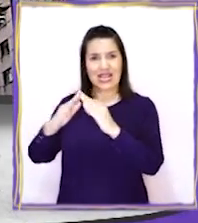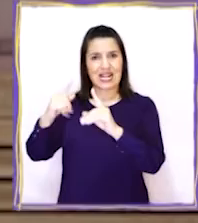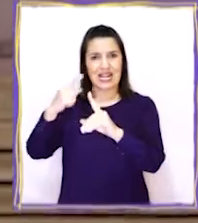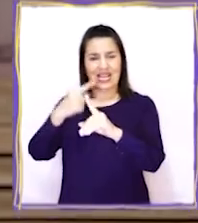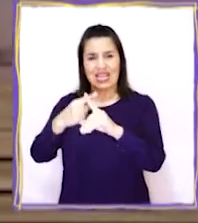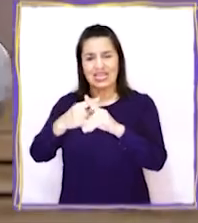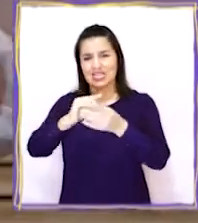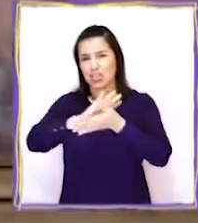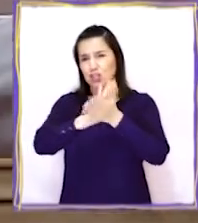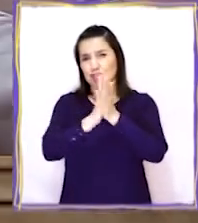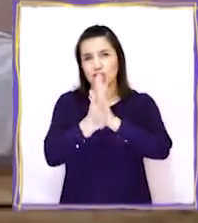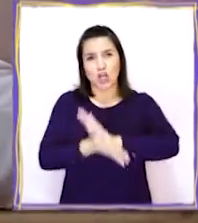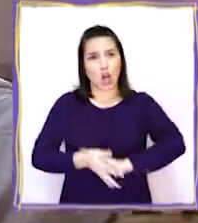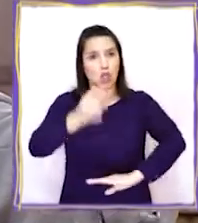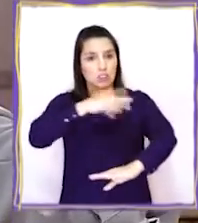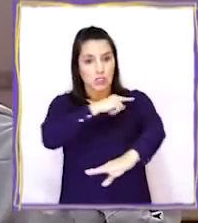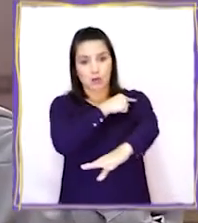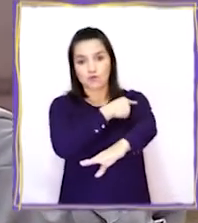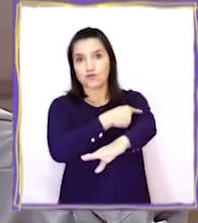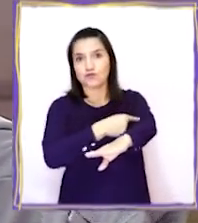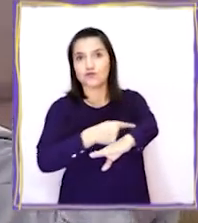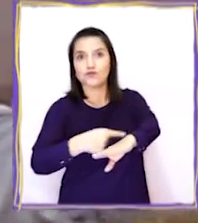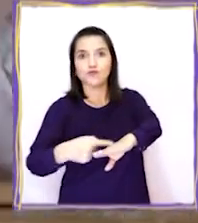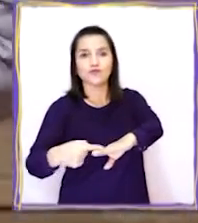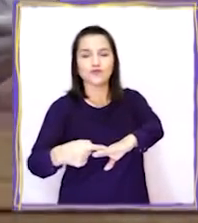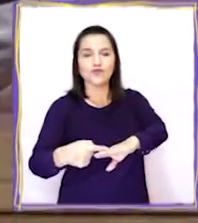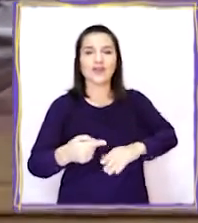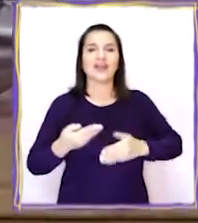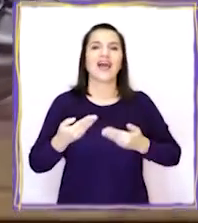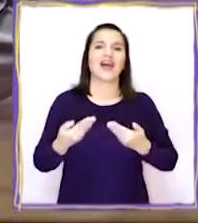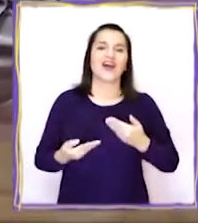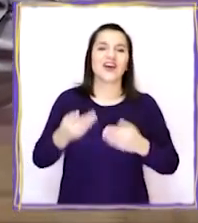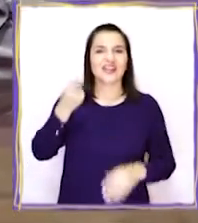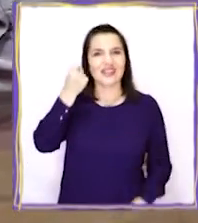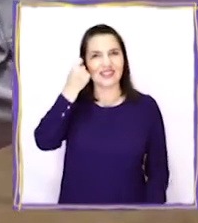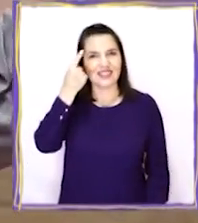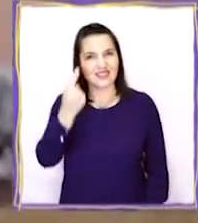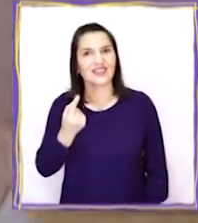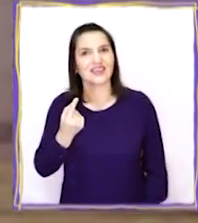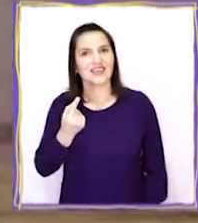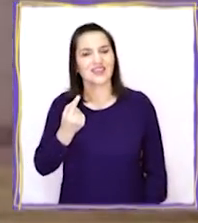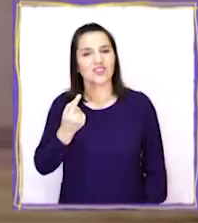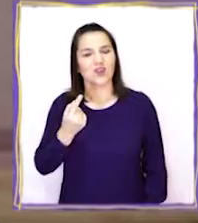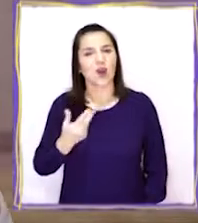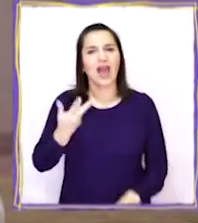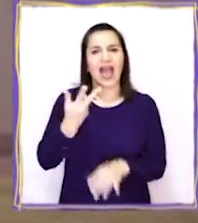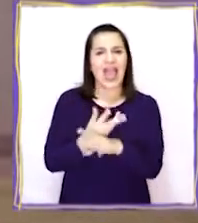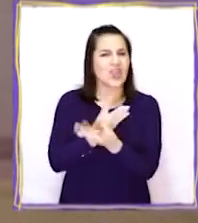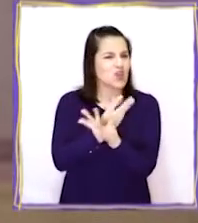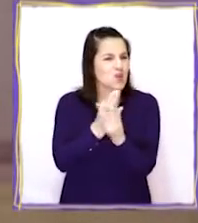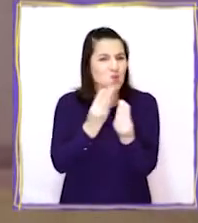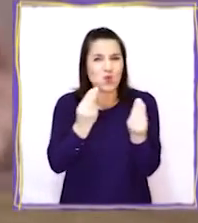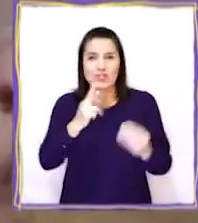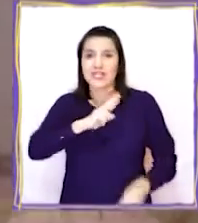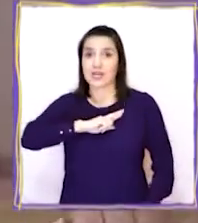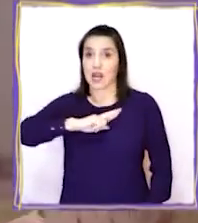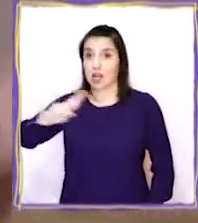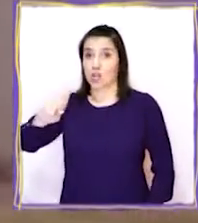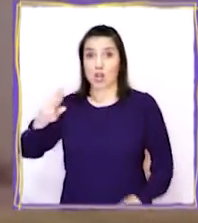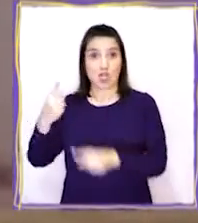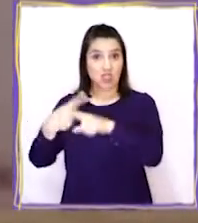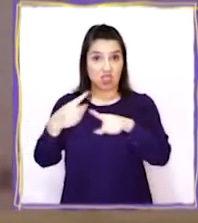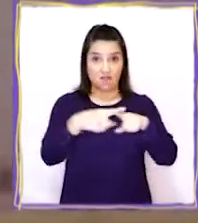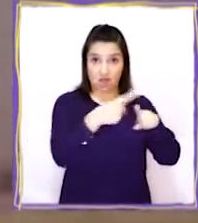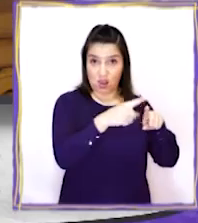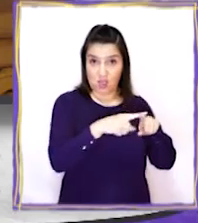a lo largo de todo Chile. Ahora entiendo que si bien hay muchas religiones diferentes